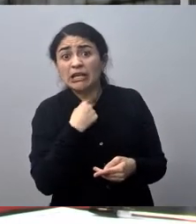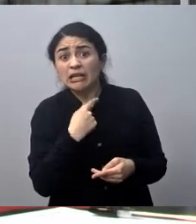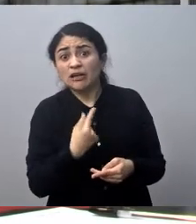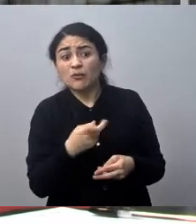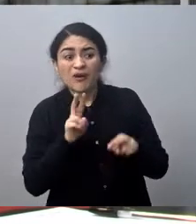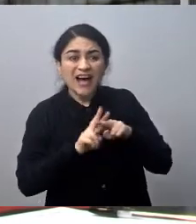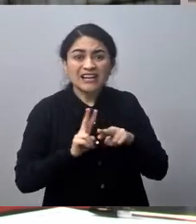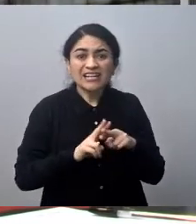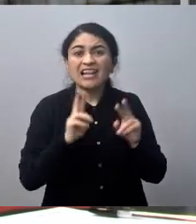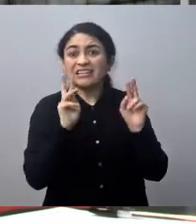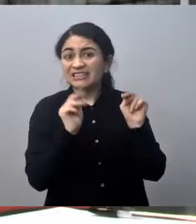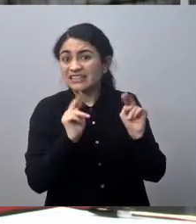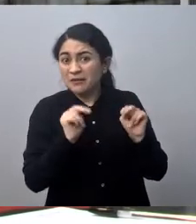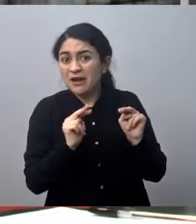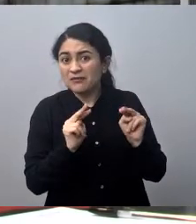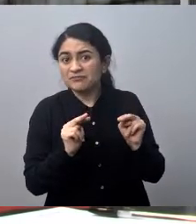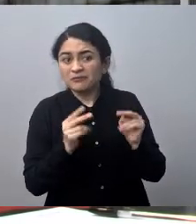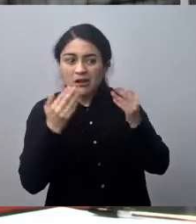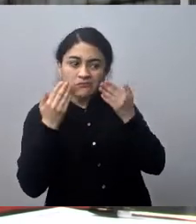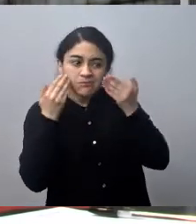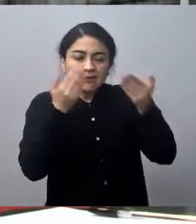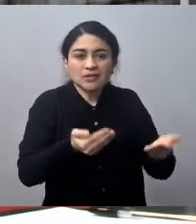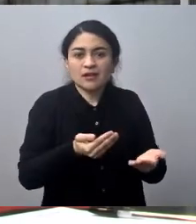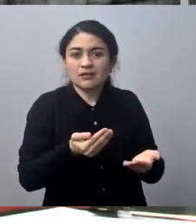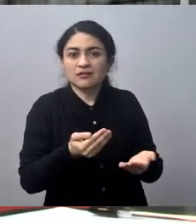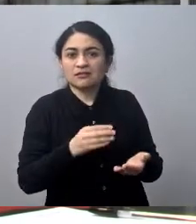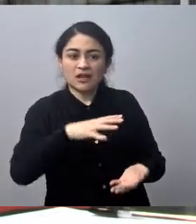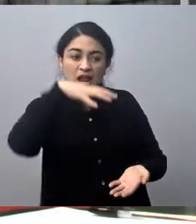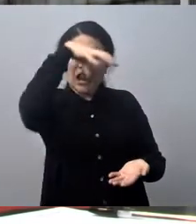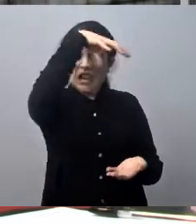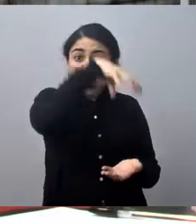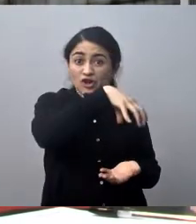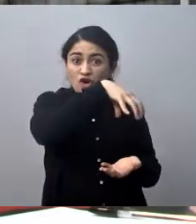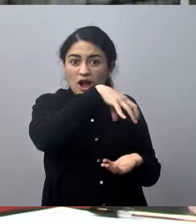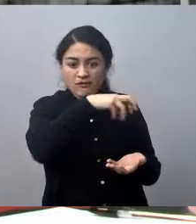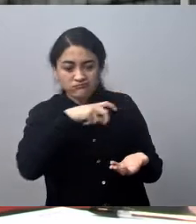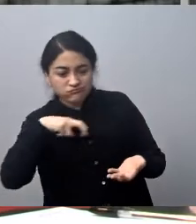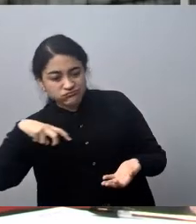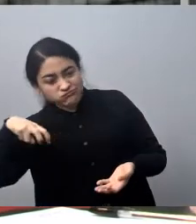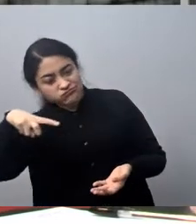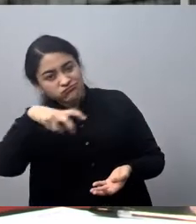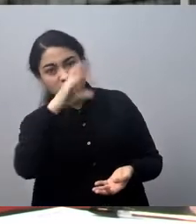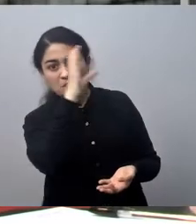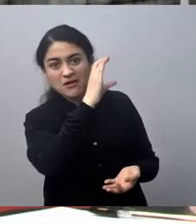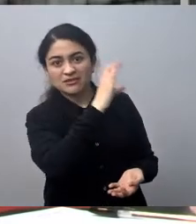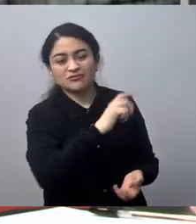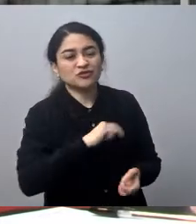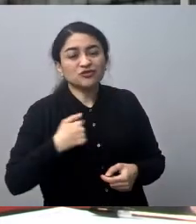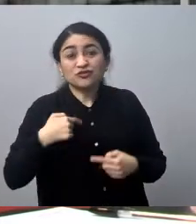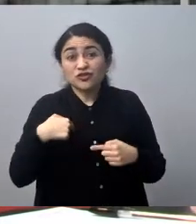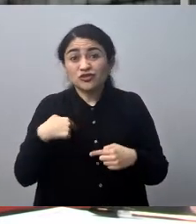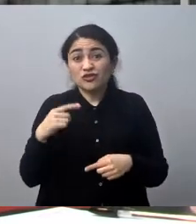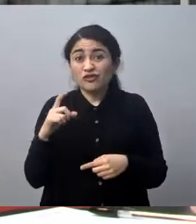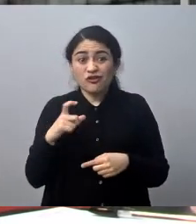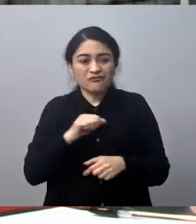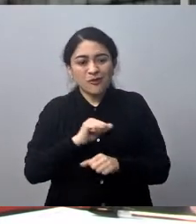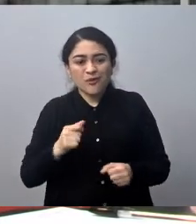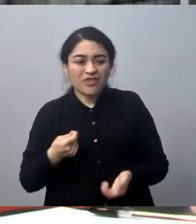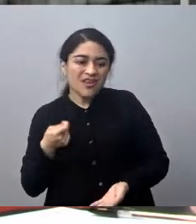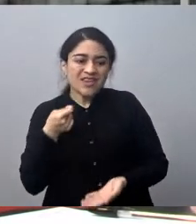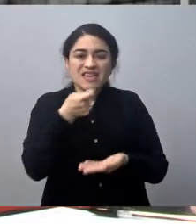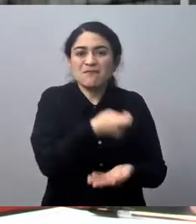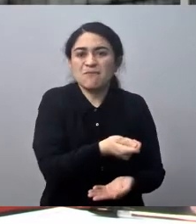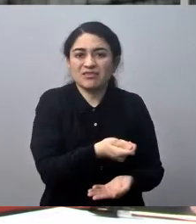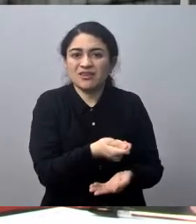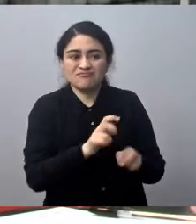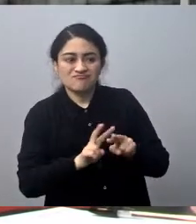resolver esto y ojalá se cumpla lo antes posible para que esa roca oceánica, nosotros no podemos invertir, porque es de propiedad